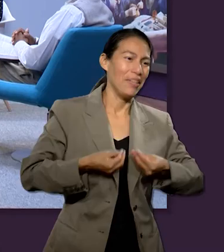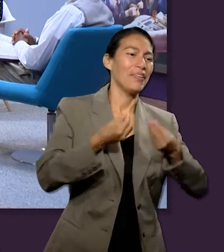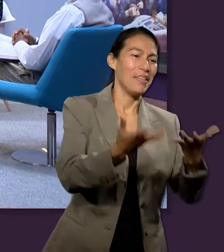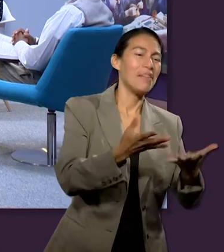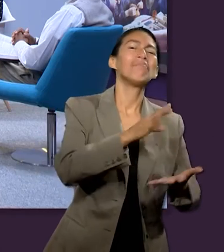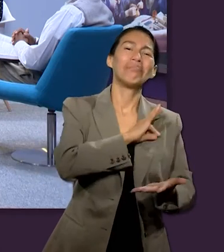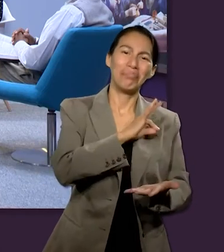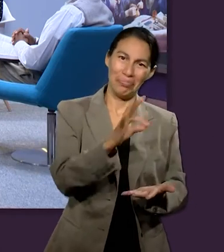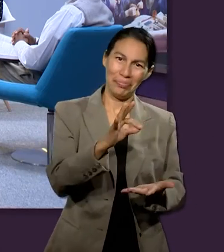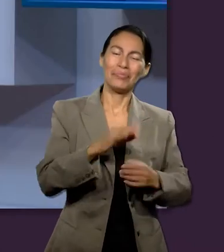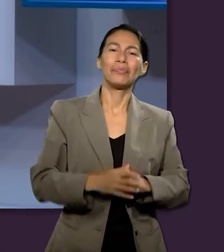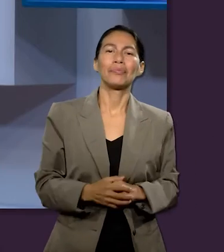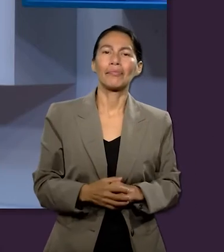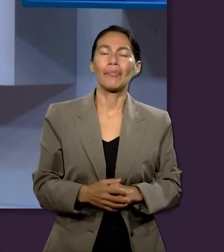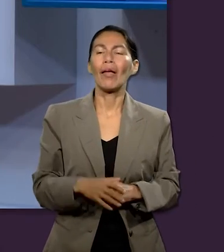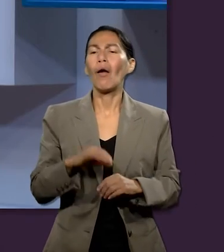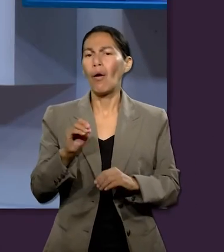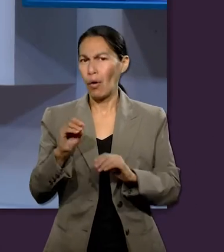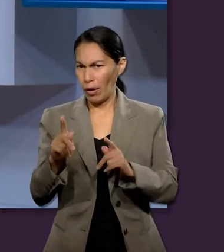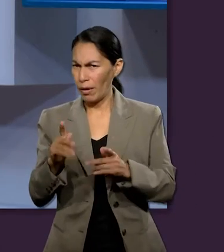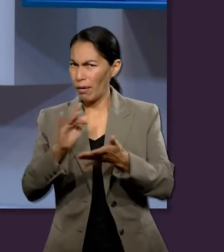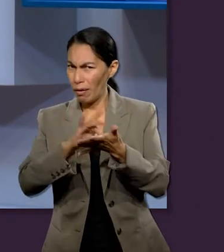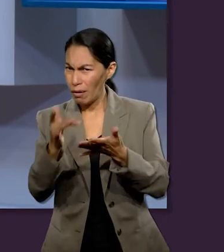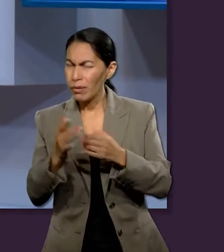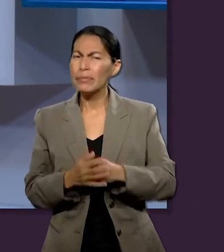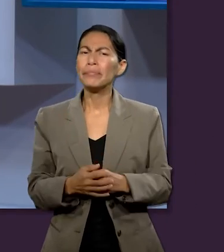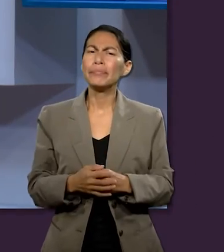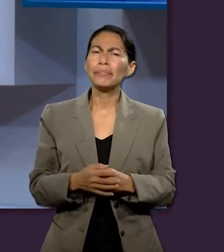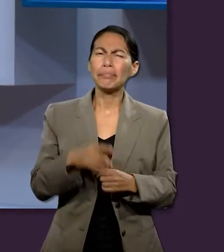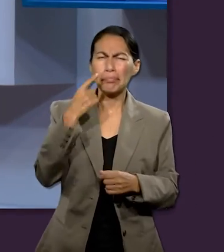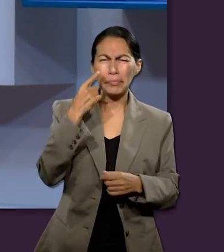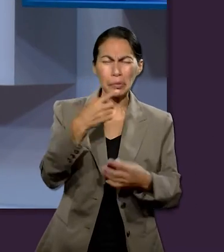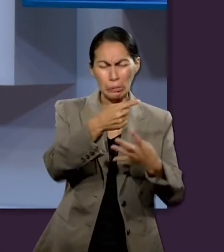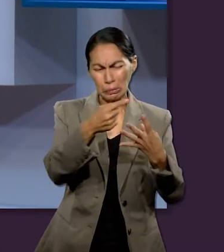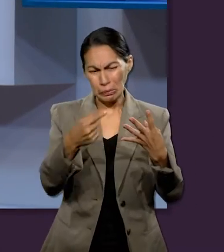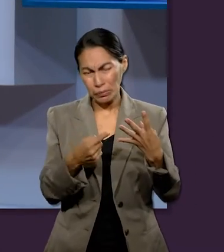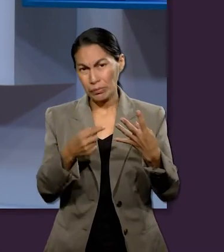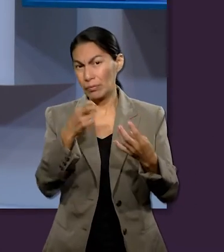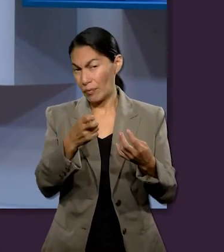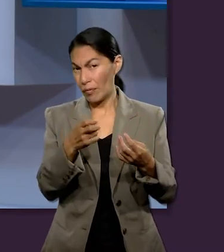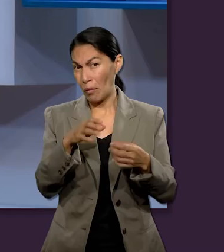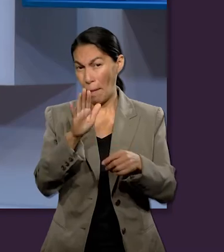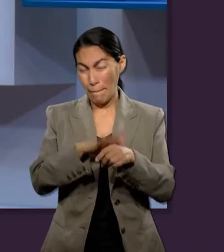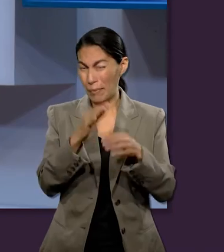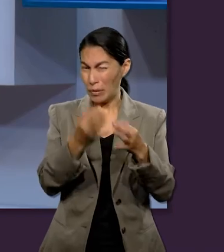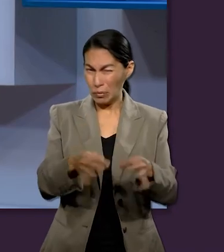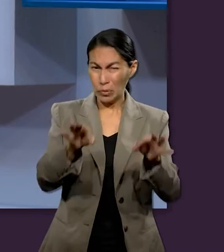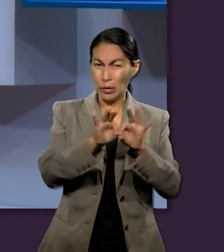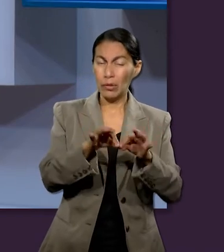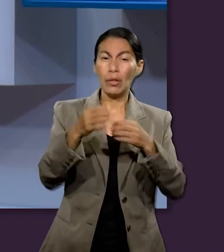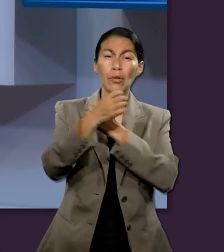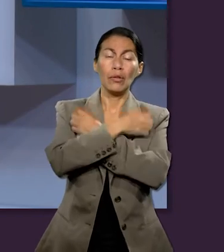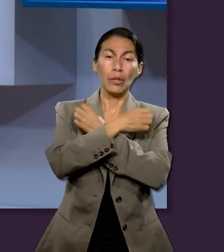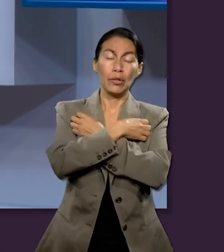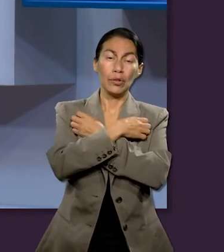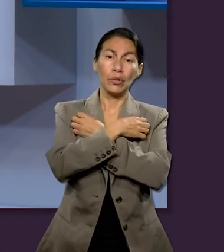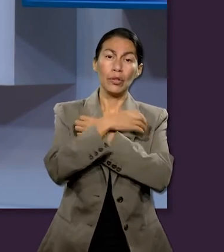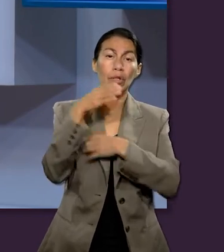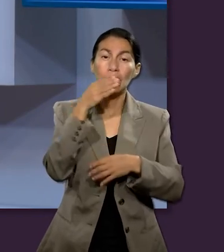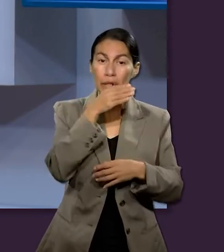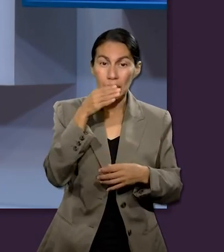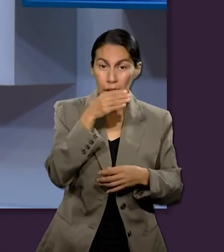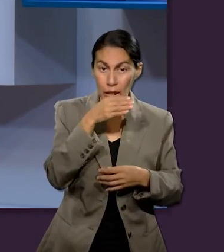tomando en cuenta esos cuatro dimensiones de desarrollo, es la paradigma básica de la educación